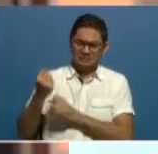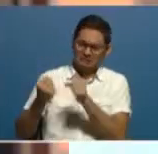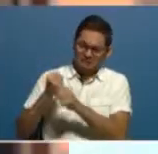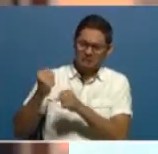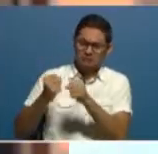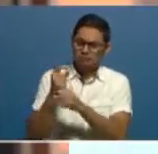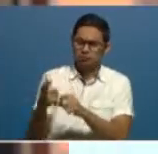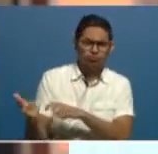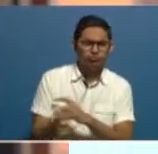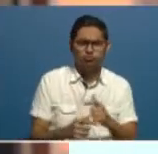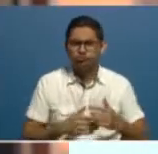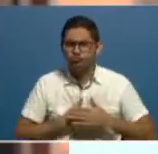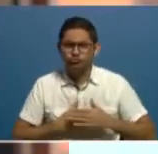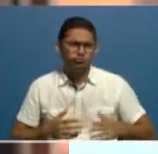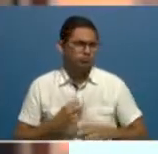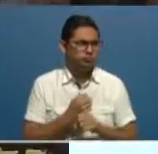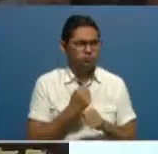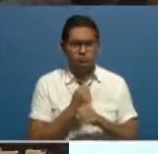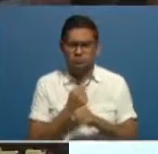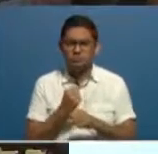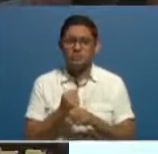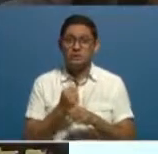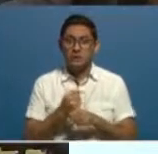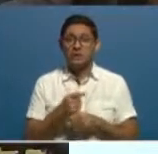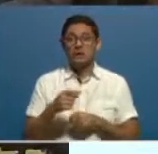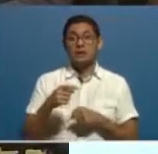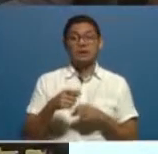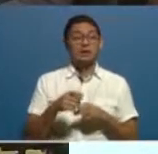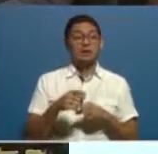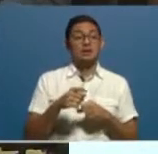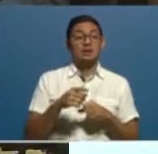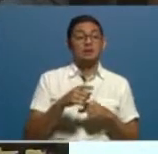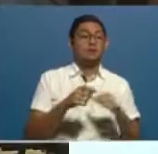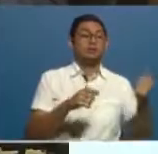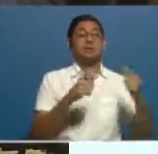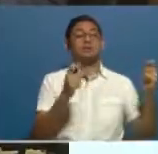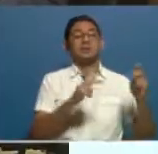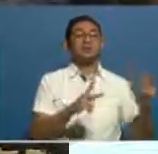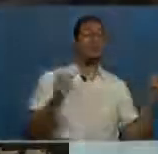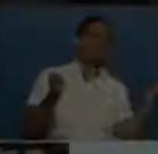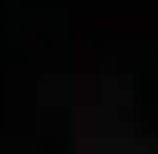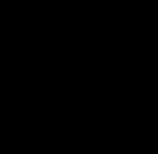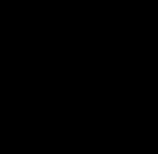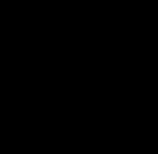preparados para estas actividades, estas fiestas. Sabemos que para lo demás es tranquilidad y pasarla bien para ustedes es trabajo.